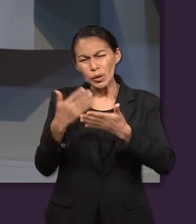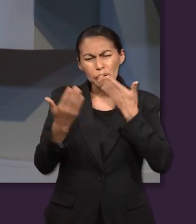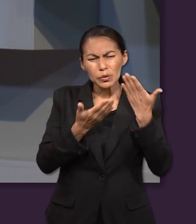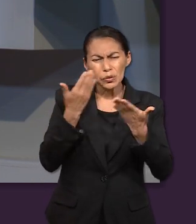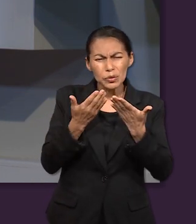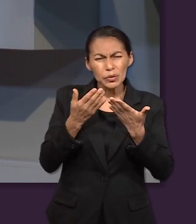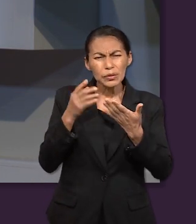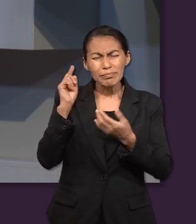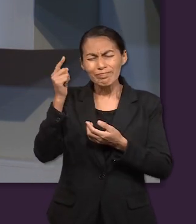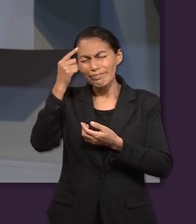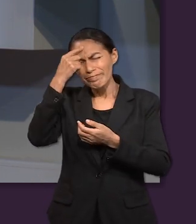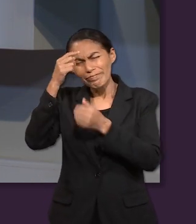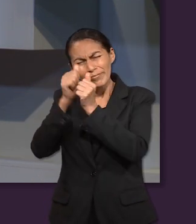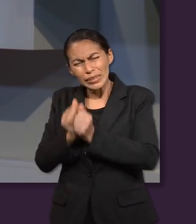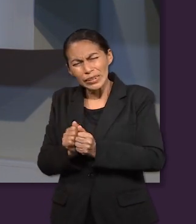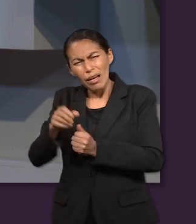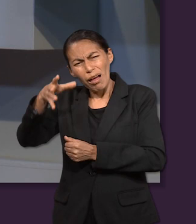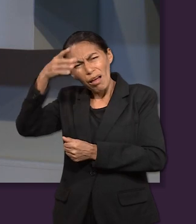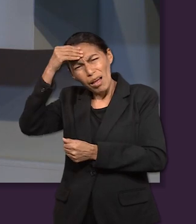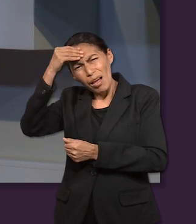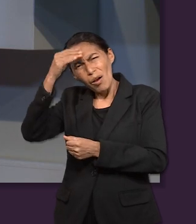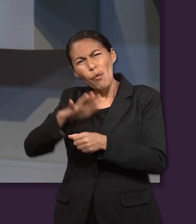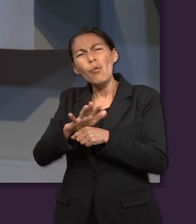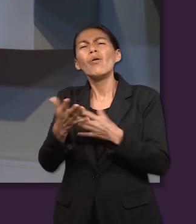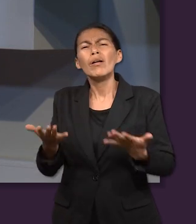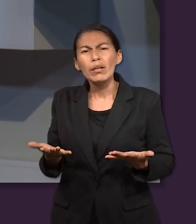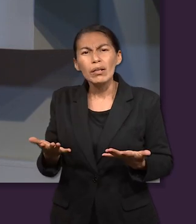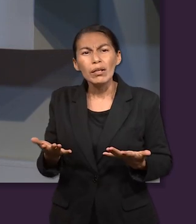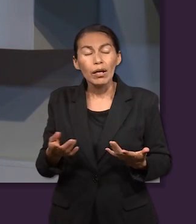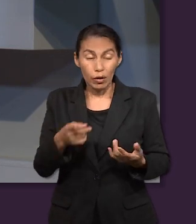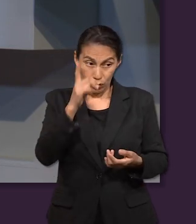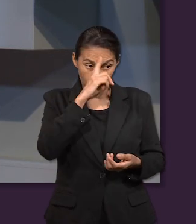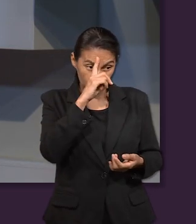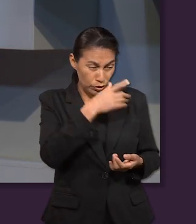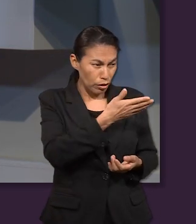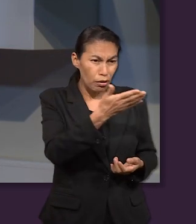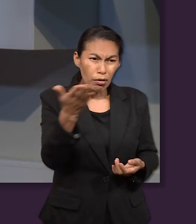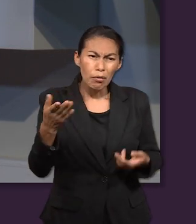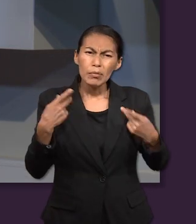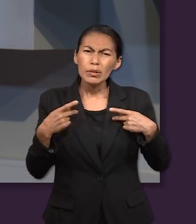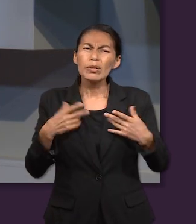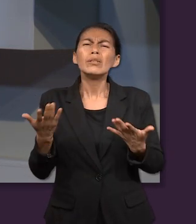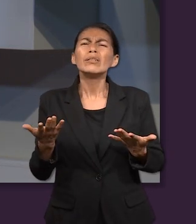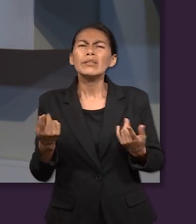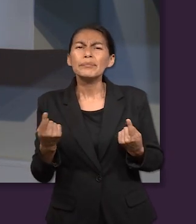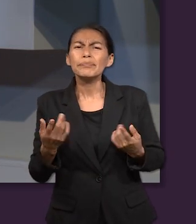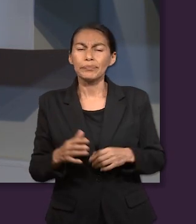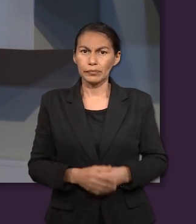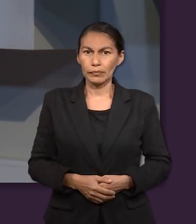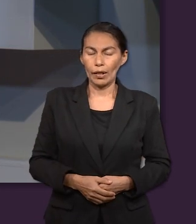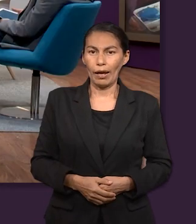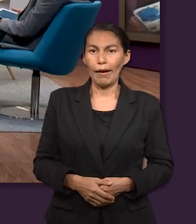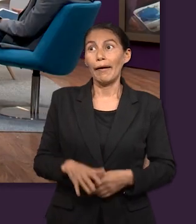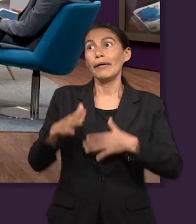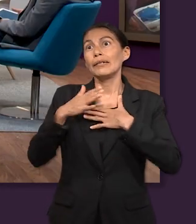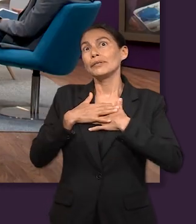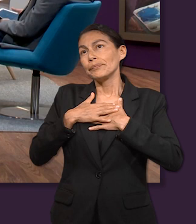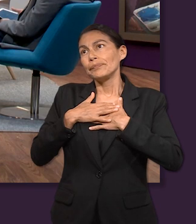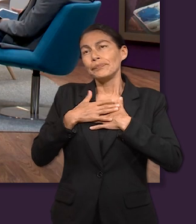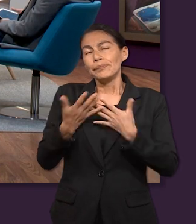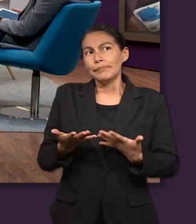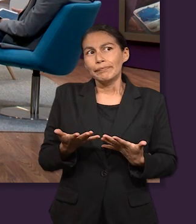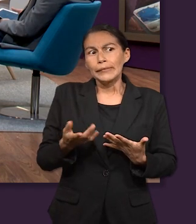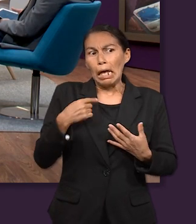lección, ¿con qué nos quedamos? ¿Qué enseñanza llevas tú para tu vida? ¿Y qué enseñanza puedes dejarle tú a las demás